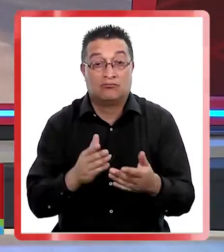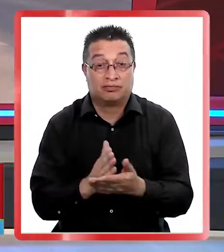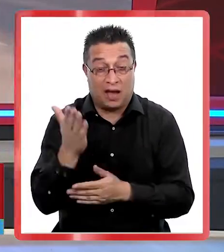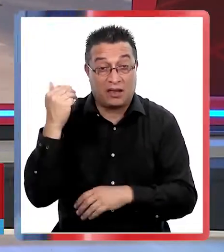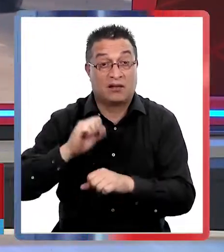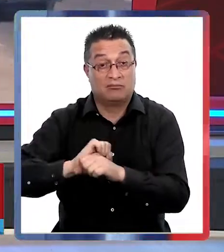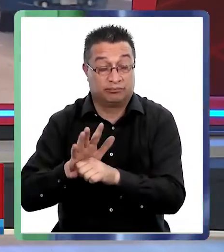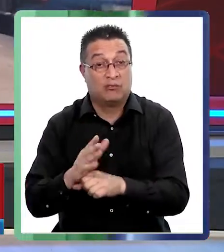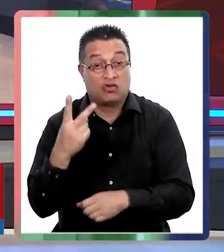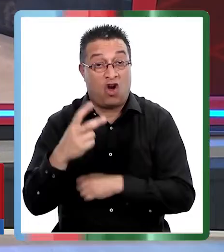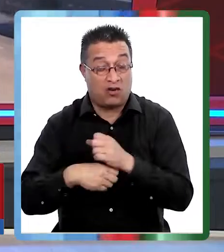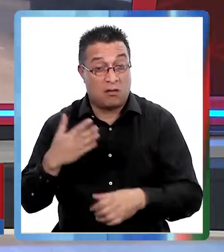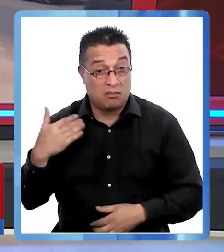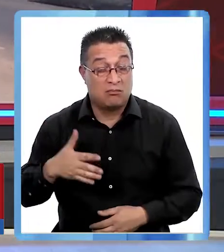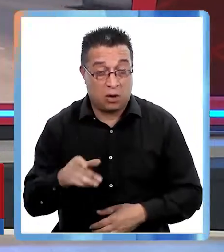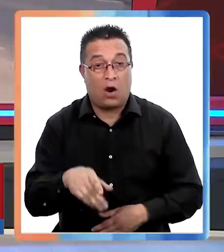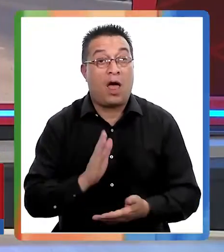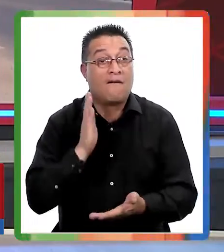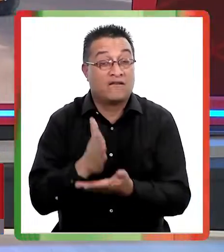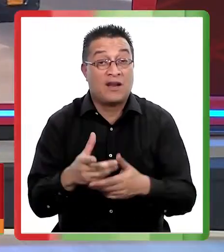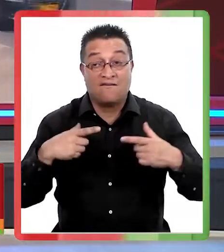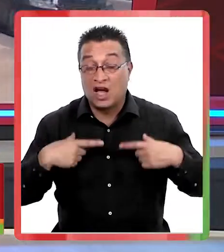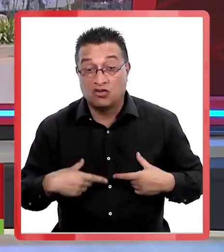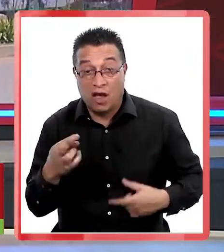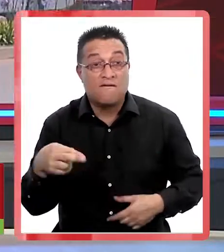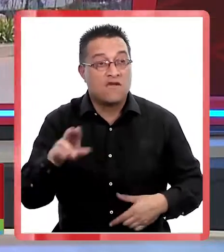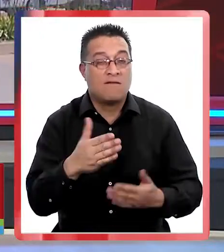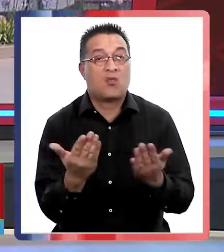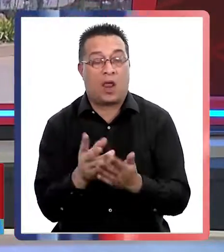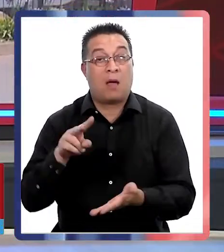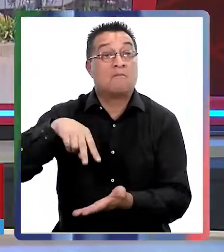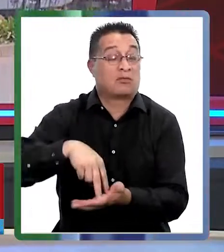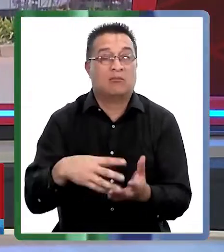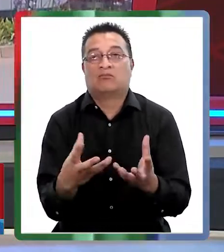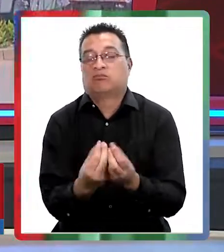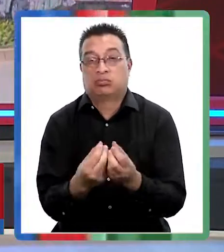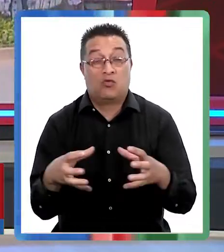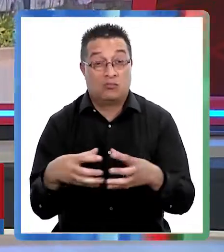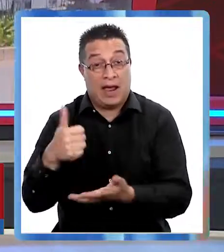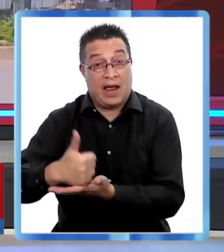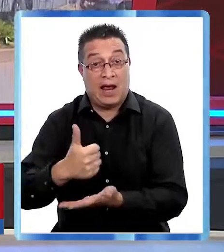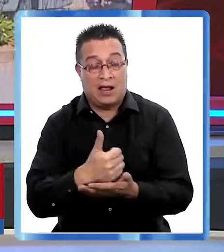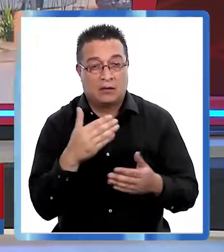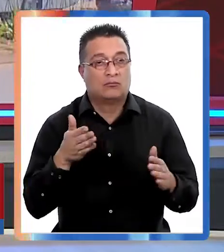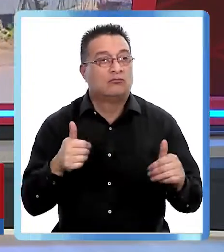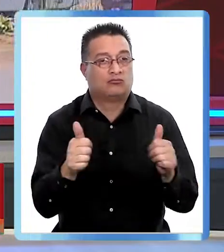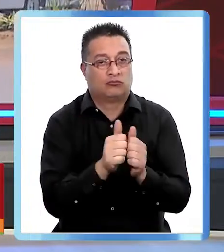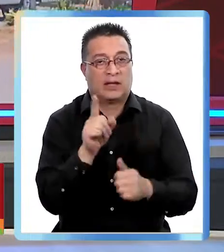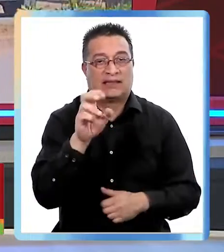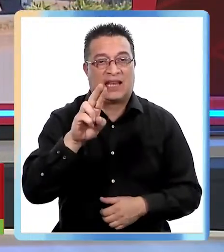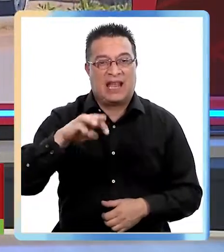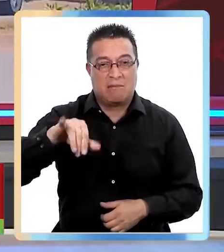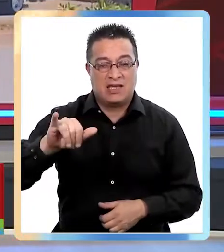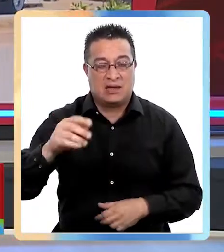el inicio de esta pandemia, hace dos años, y se agrava con el fin de las vacaciones y la vuelta a las clases presenciales. Un grupo de alcaldes se reúne con el Ceremi